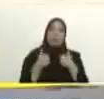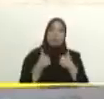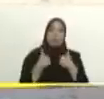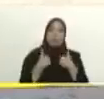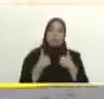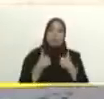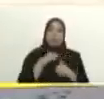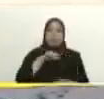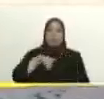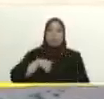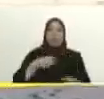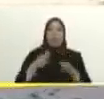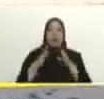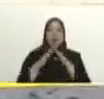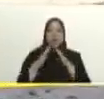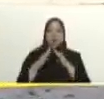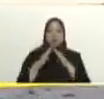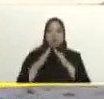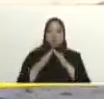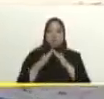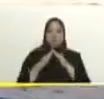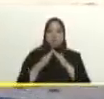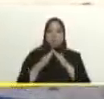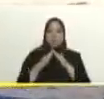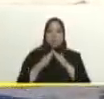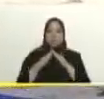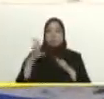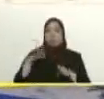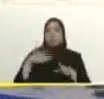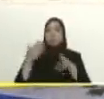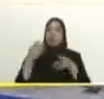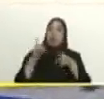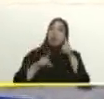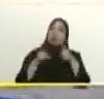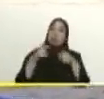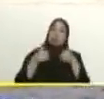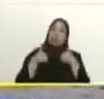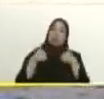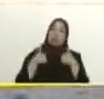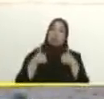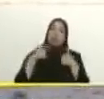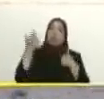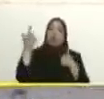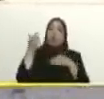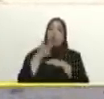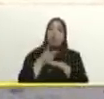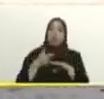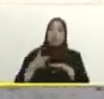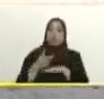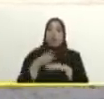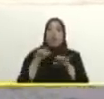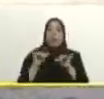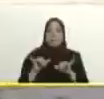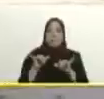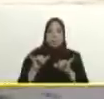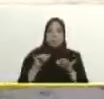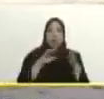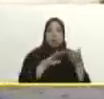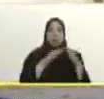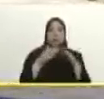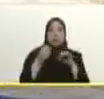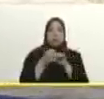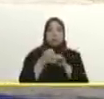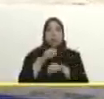los que colapsen en algunas viviendas que es lo que les preocupa a ellos que pueda de alguna manera crecer como lo dijo el gobernador aquí mismo al lado tenemos 35